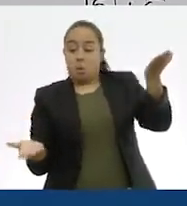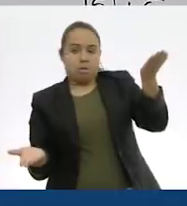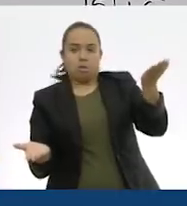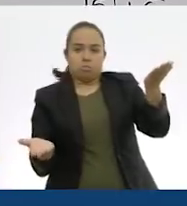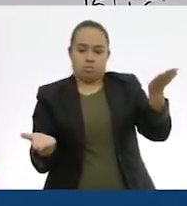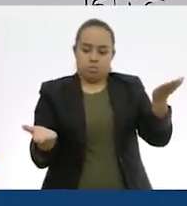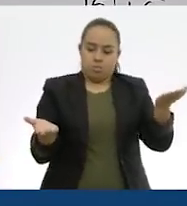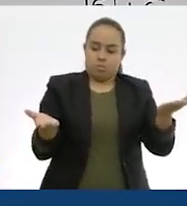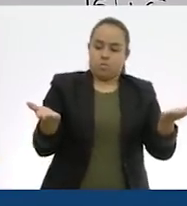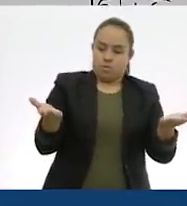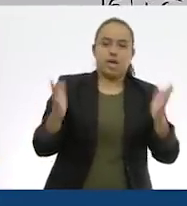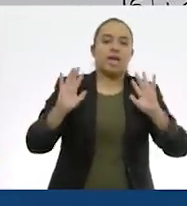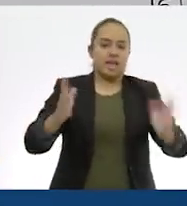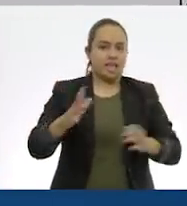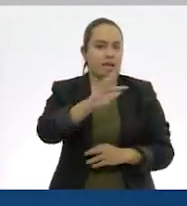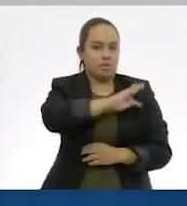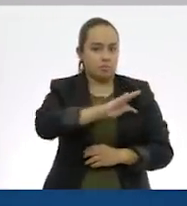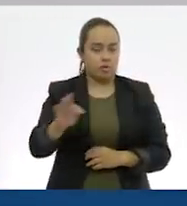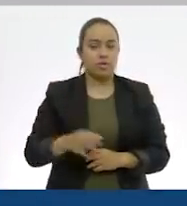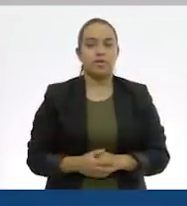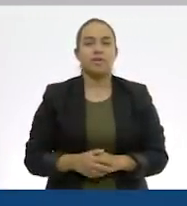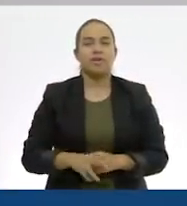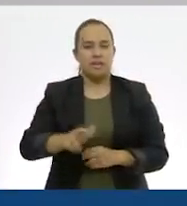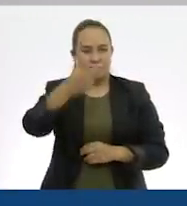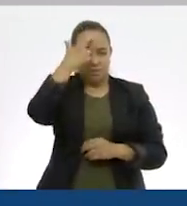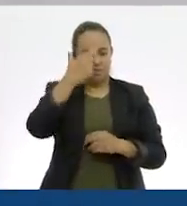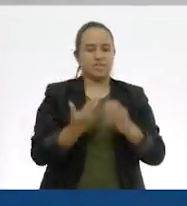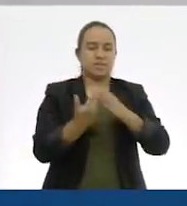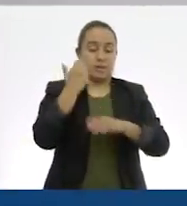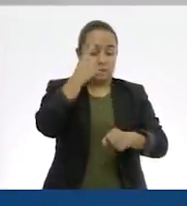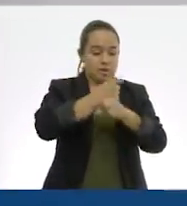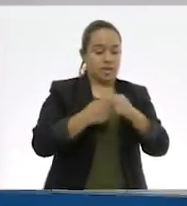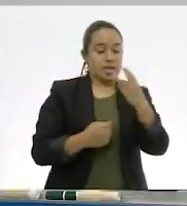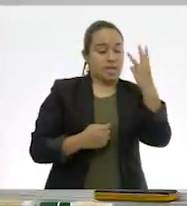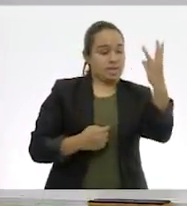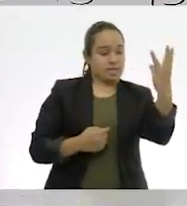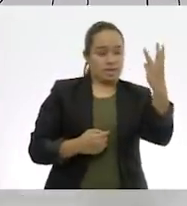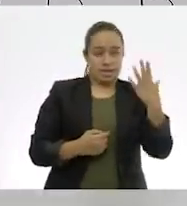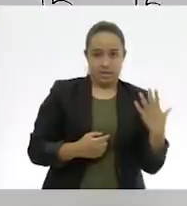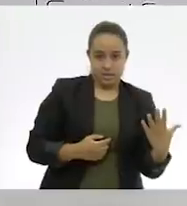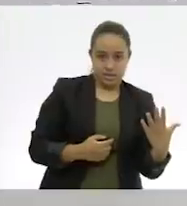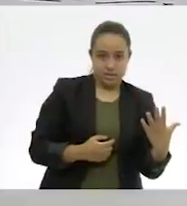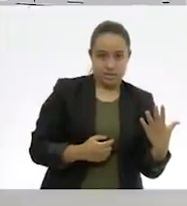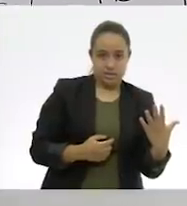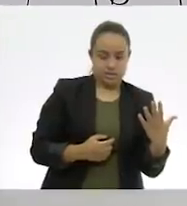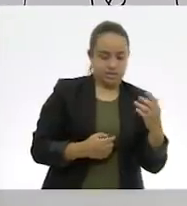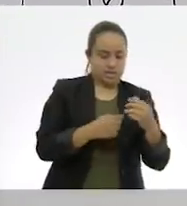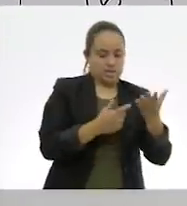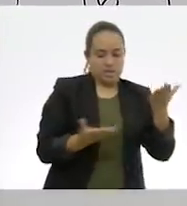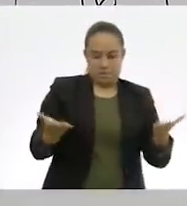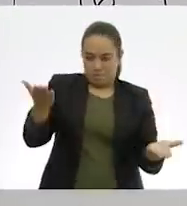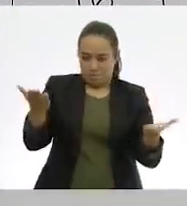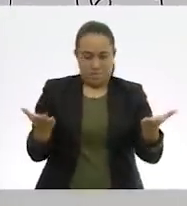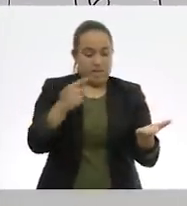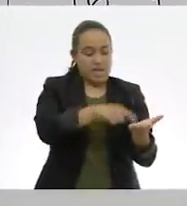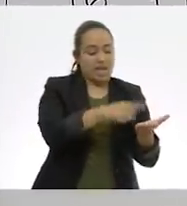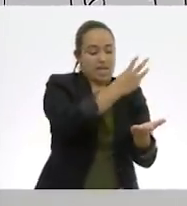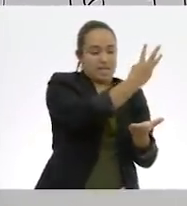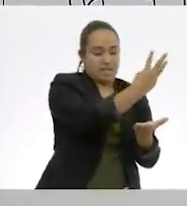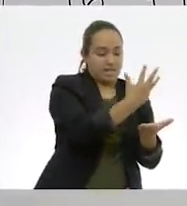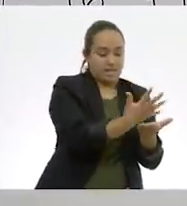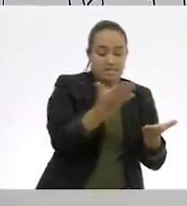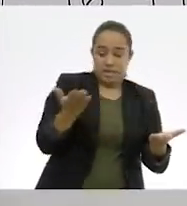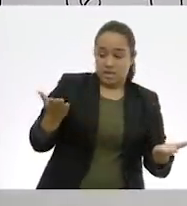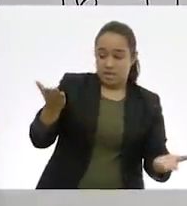es. Entonces, teníamos que eran tres quintos. Ajá. De un lado de la balanza. Ajá.